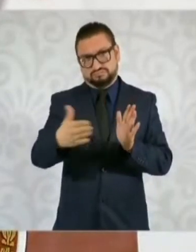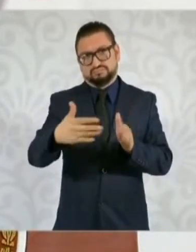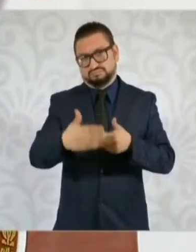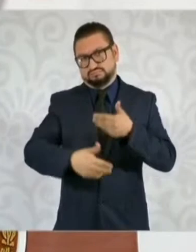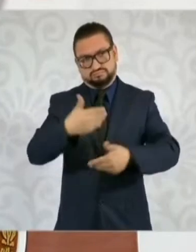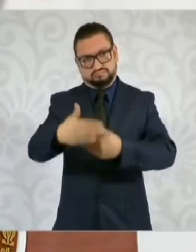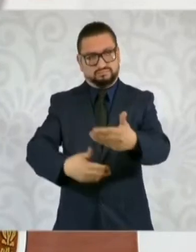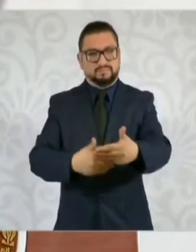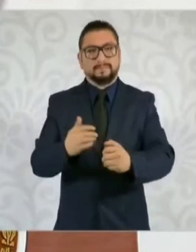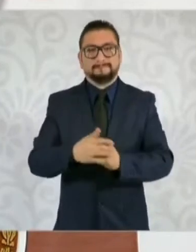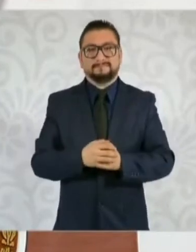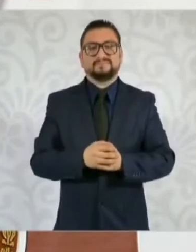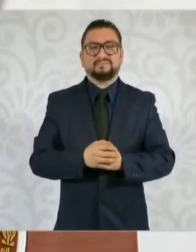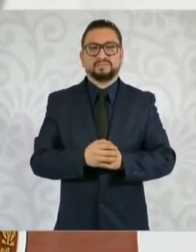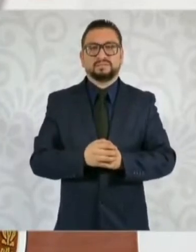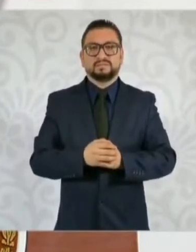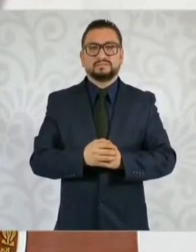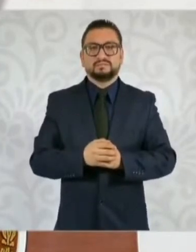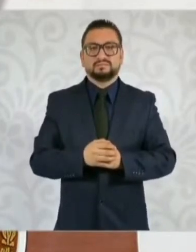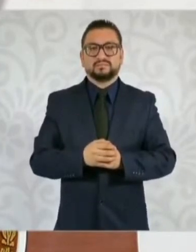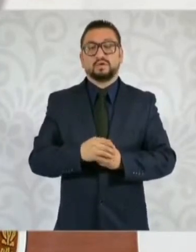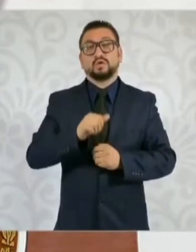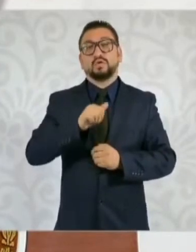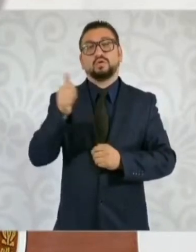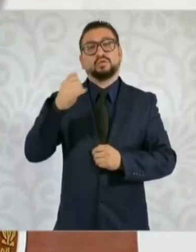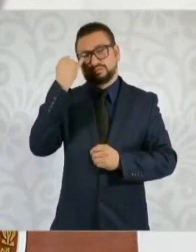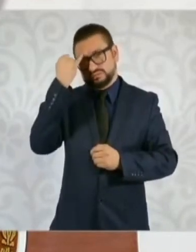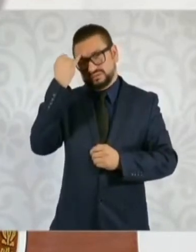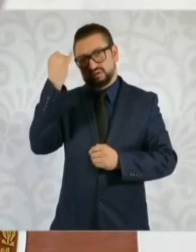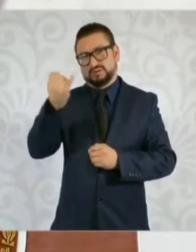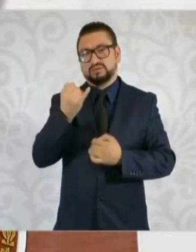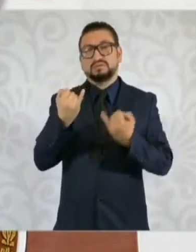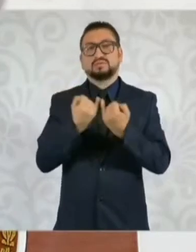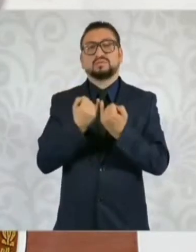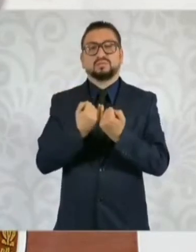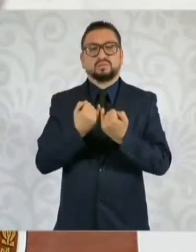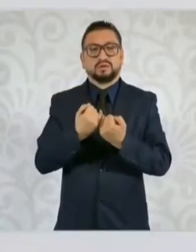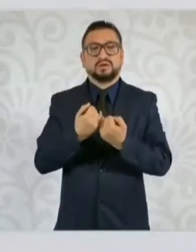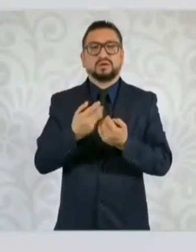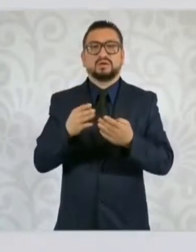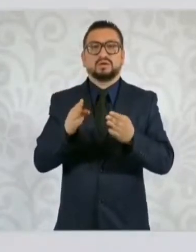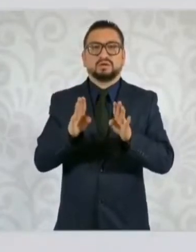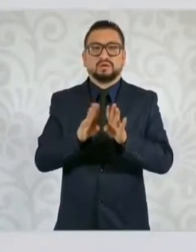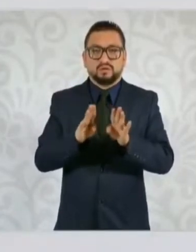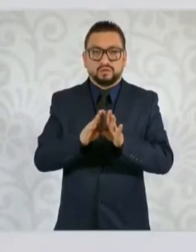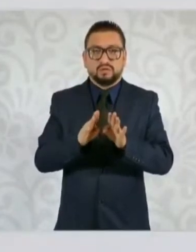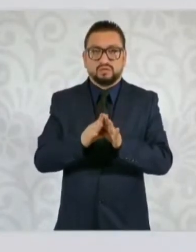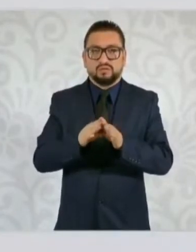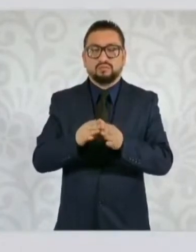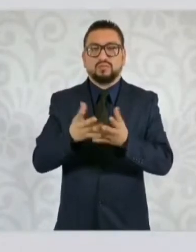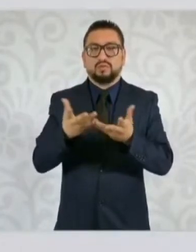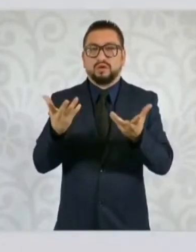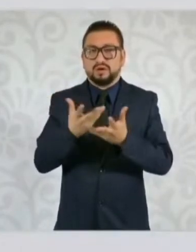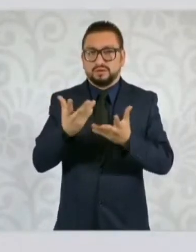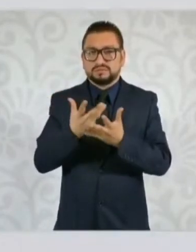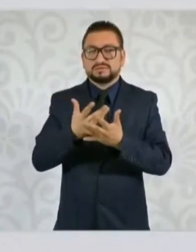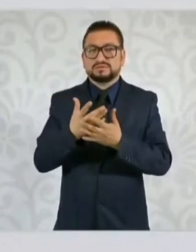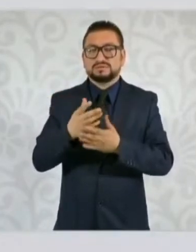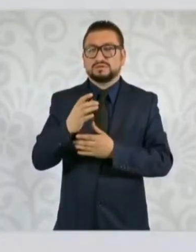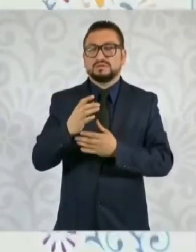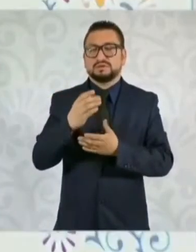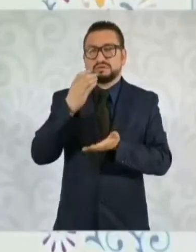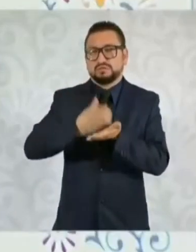Por otro lado, la idea también es hacer cadenas de cobre. El cobre